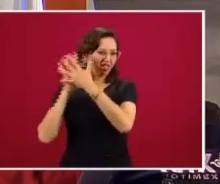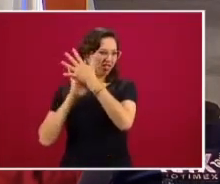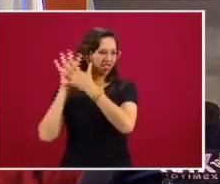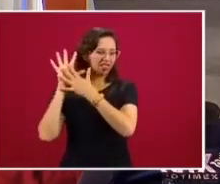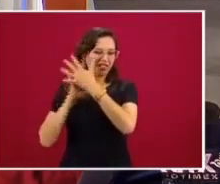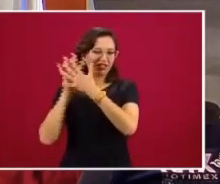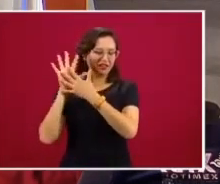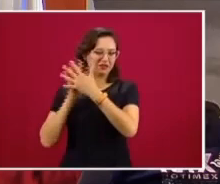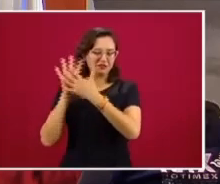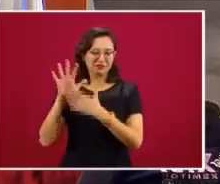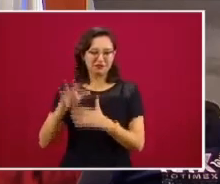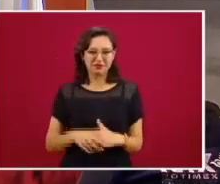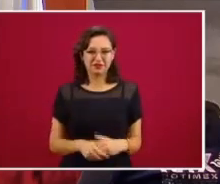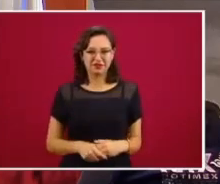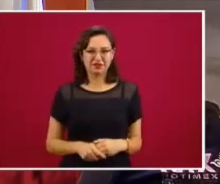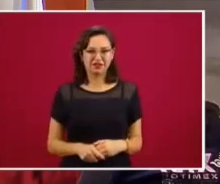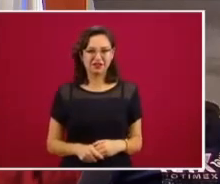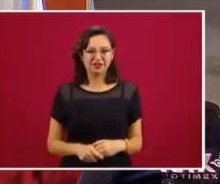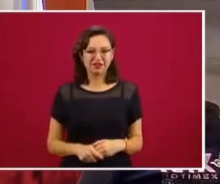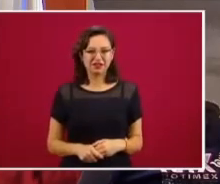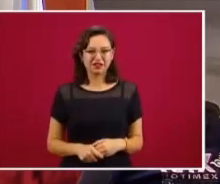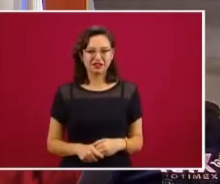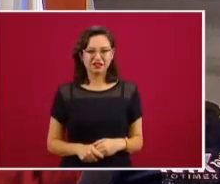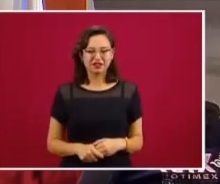Si podemos hacer una...